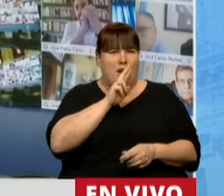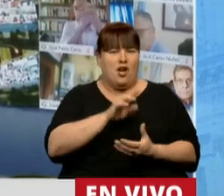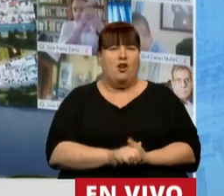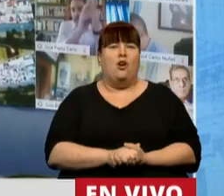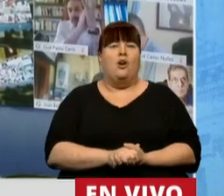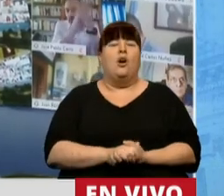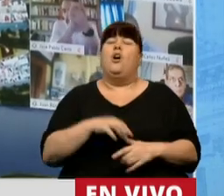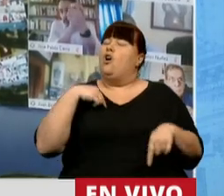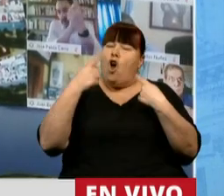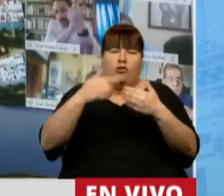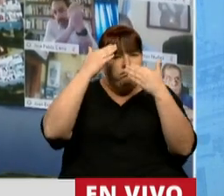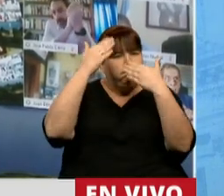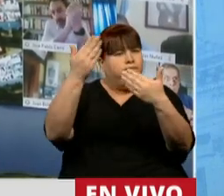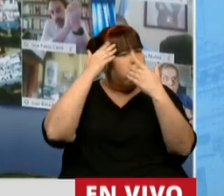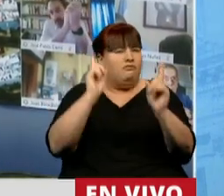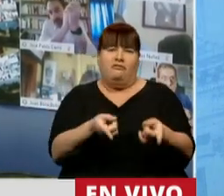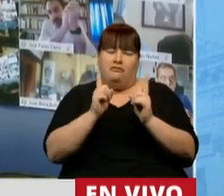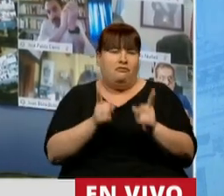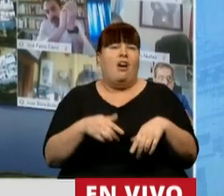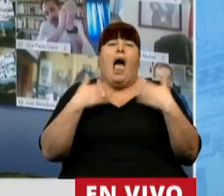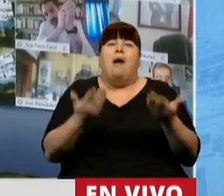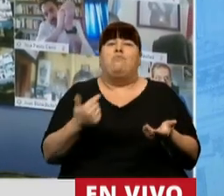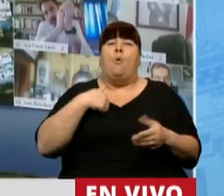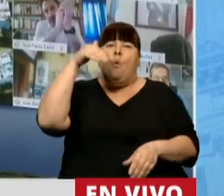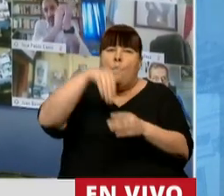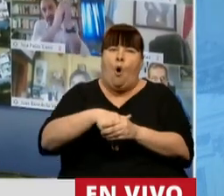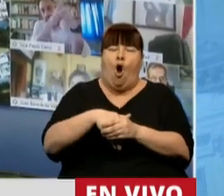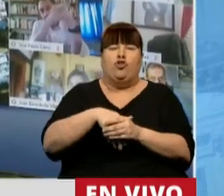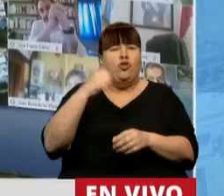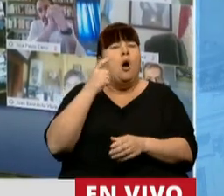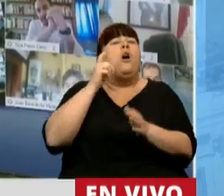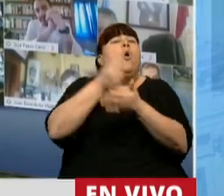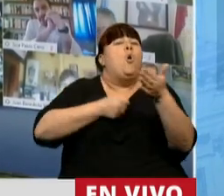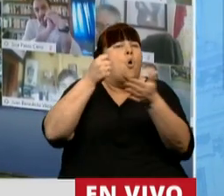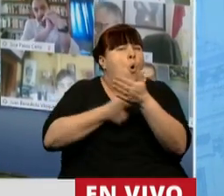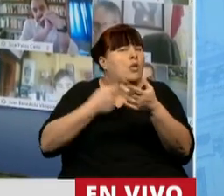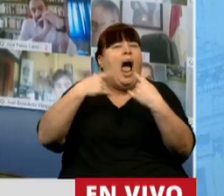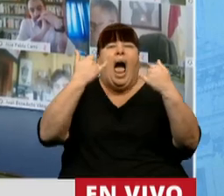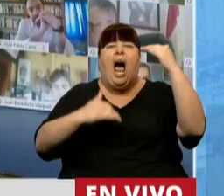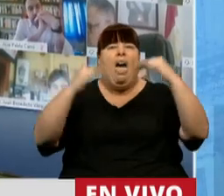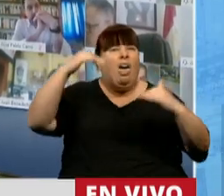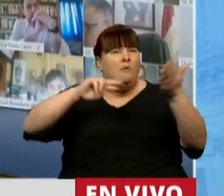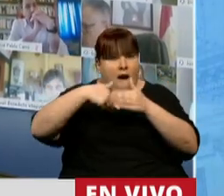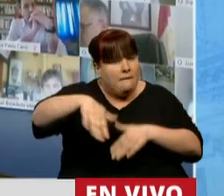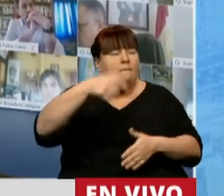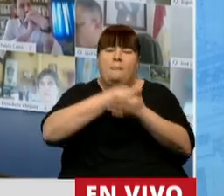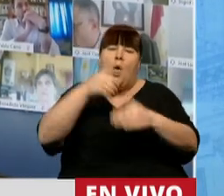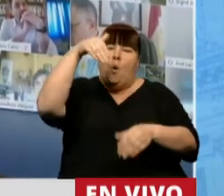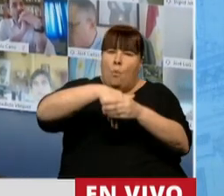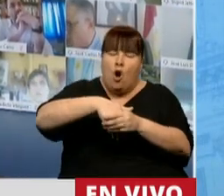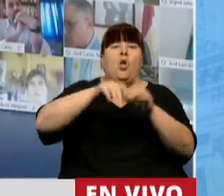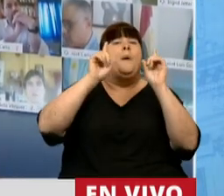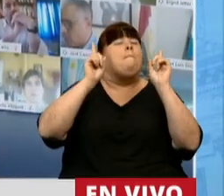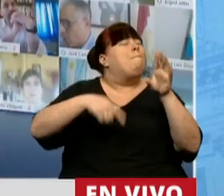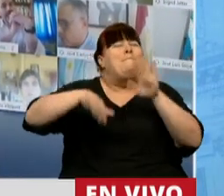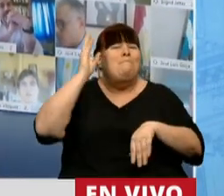Y lo vamos a seguir honrando, usando nuestro voto como instrumento de lucha para todas las desigualdades que nos quedan, pero sobre